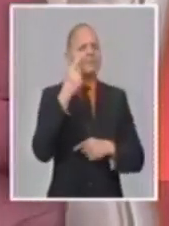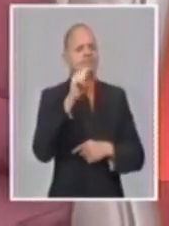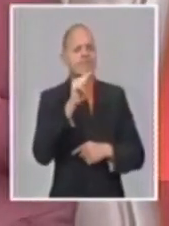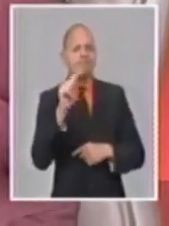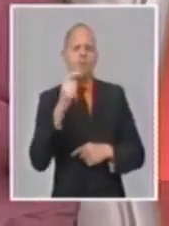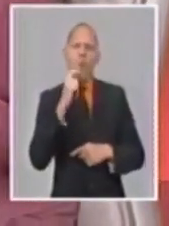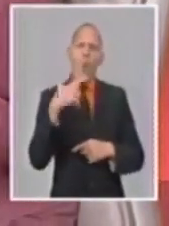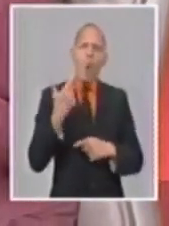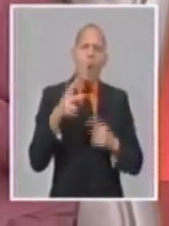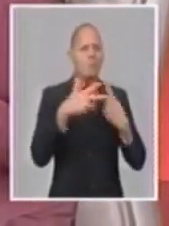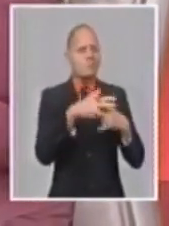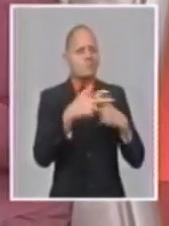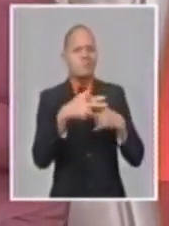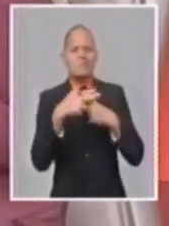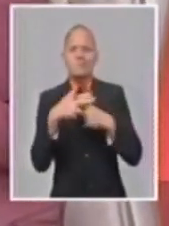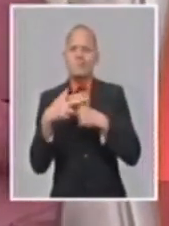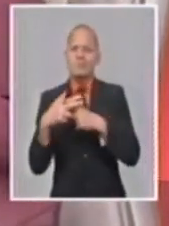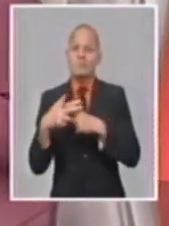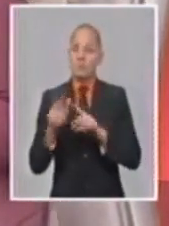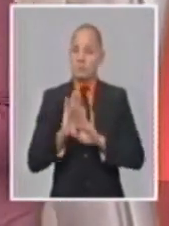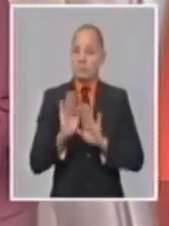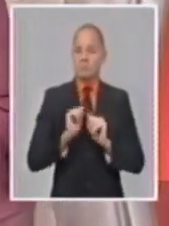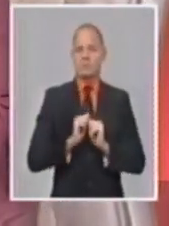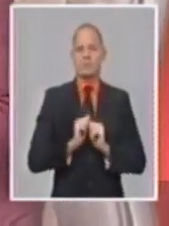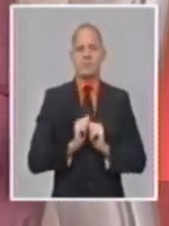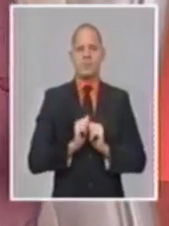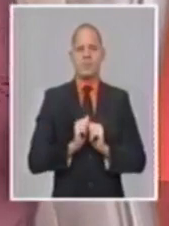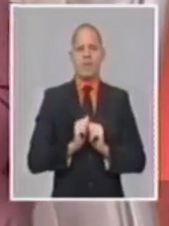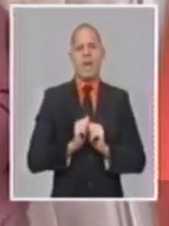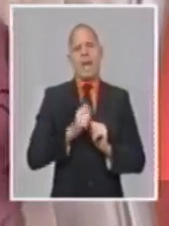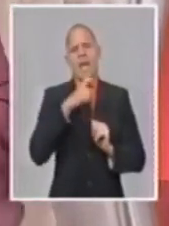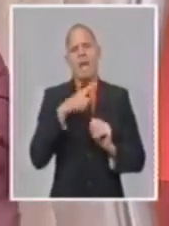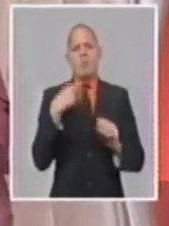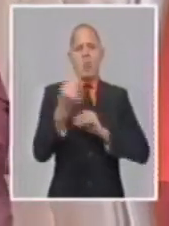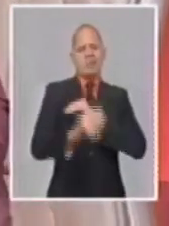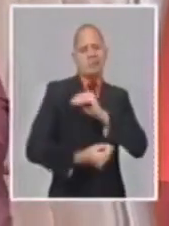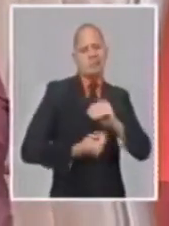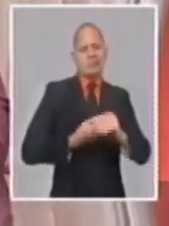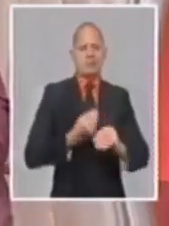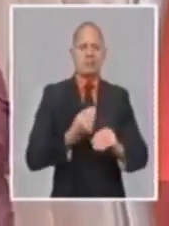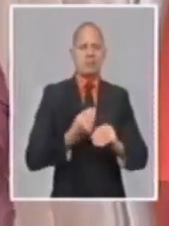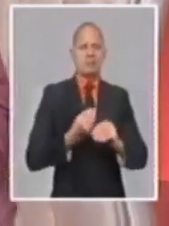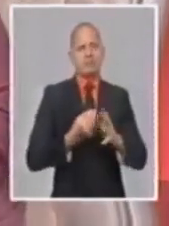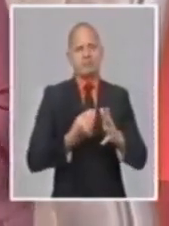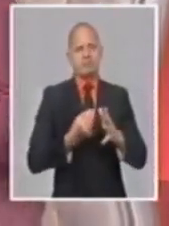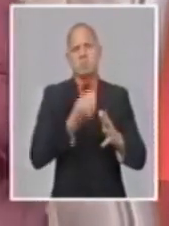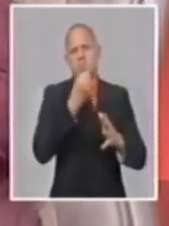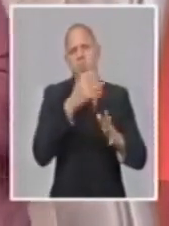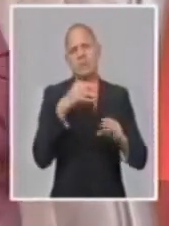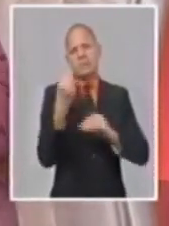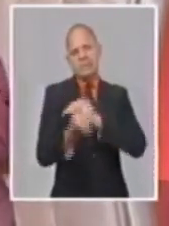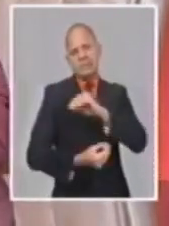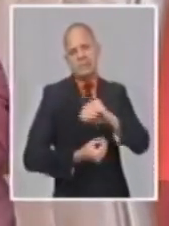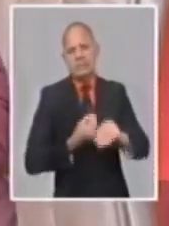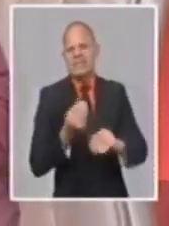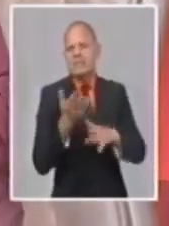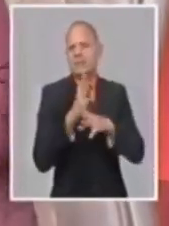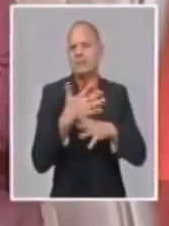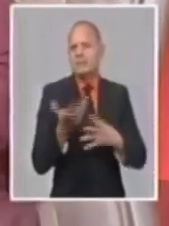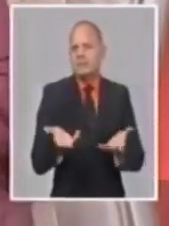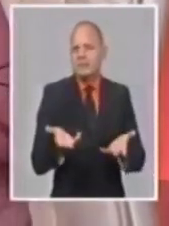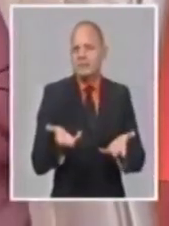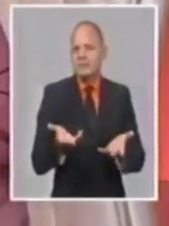puntuales, pero unas medidas o transformación, por llamarlo de algún modo, de la